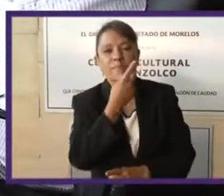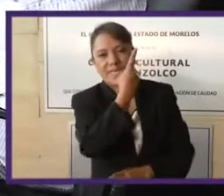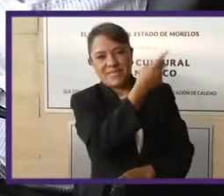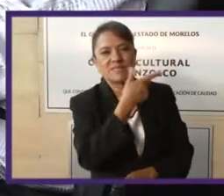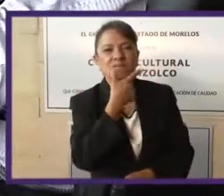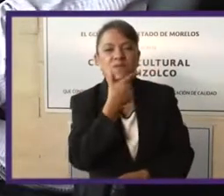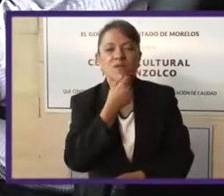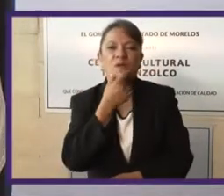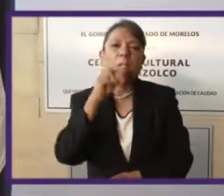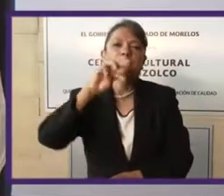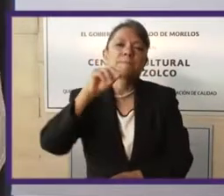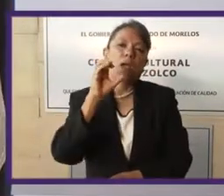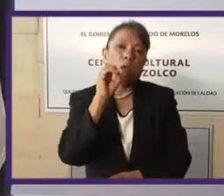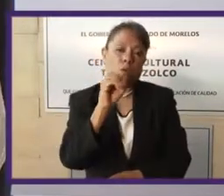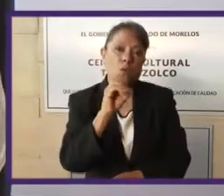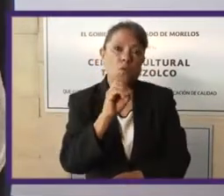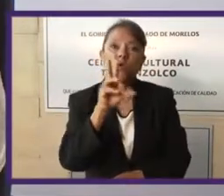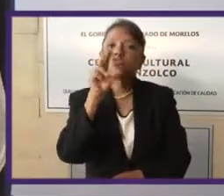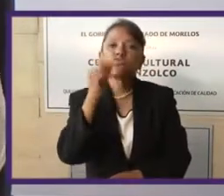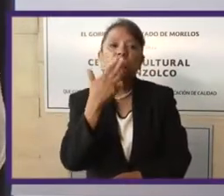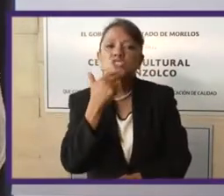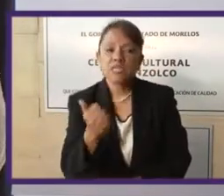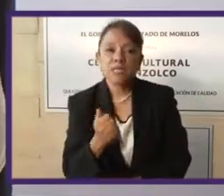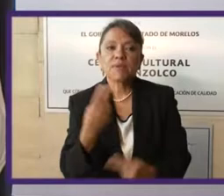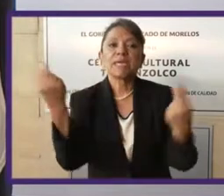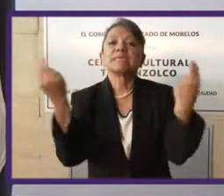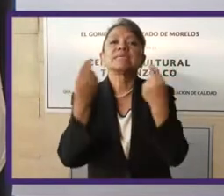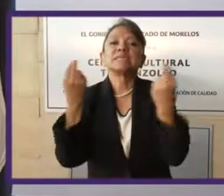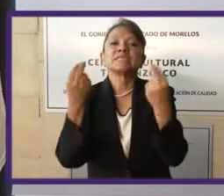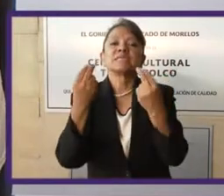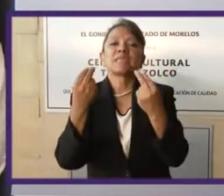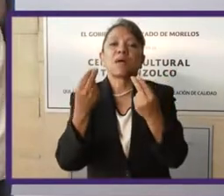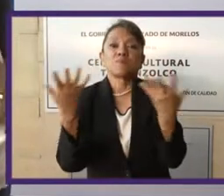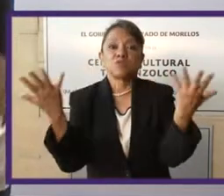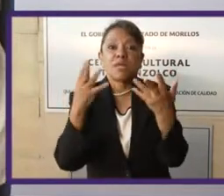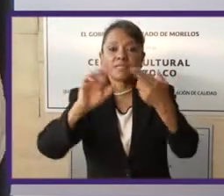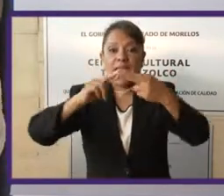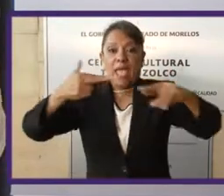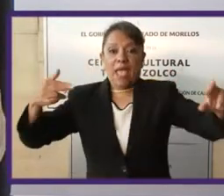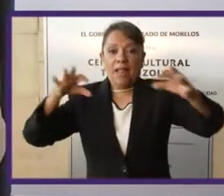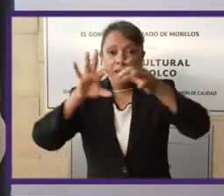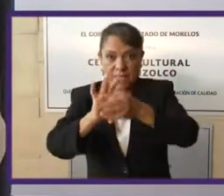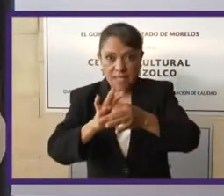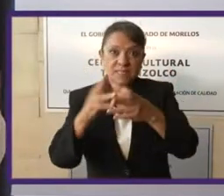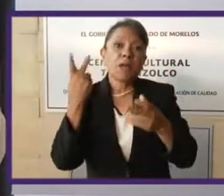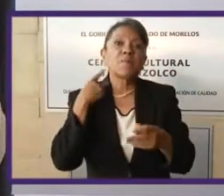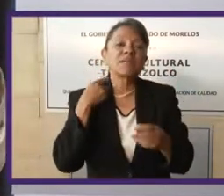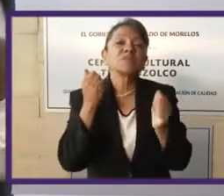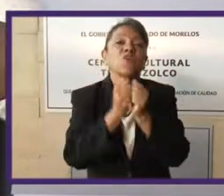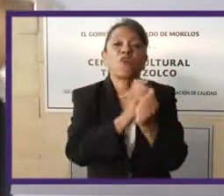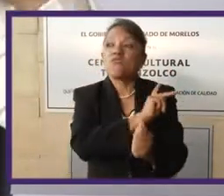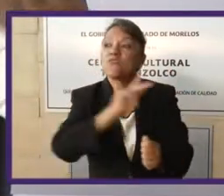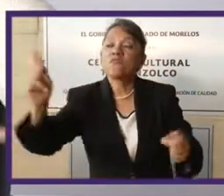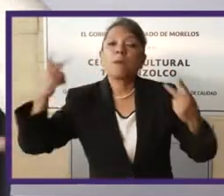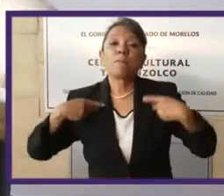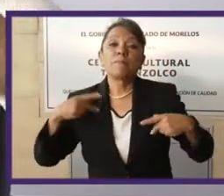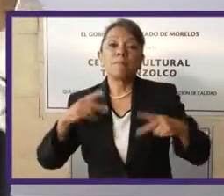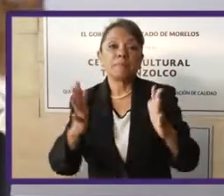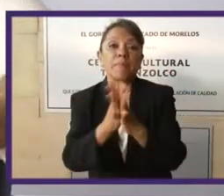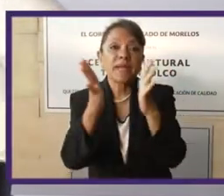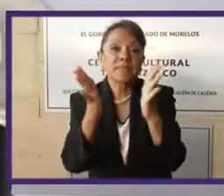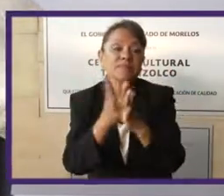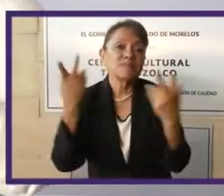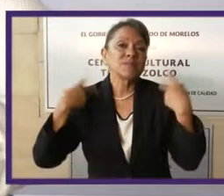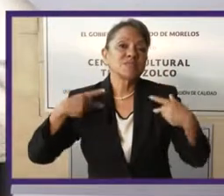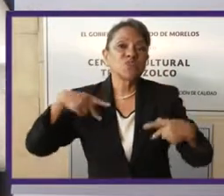funcionar, tenemos que ser capaces de una alianza de partidos con ciudadanos, con la participación